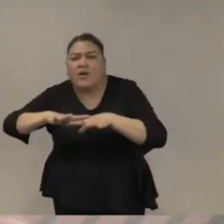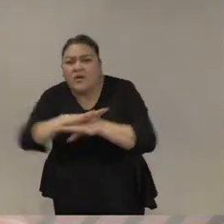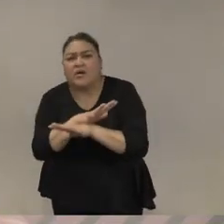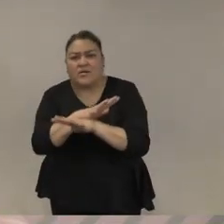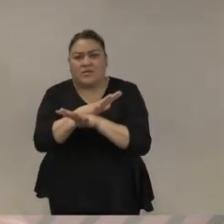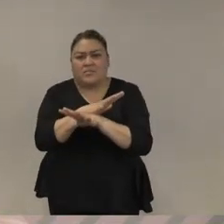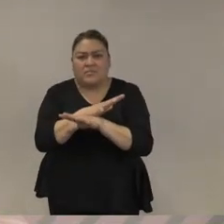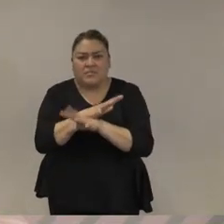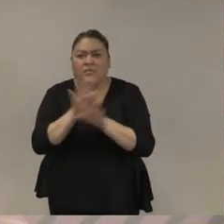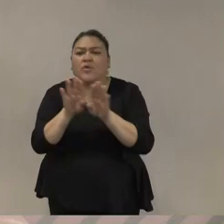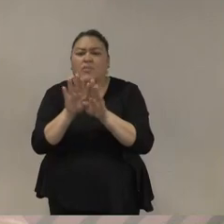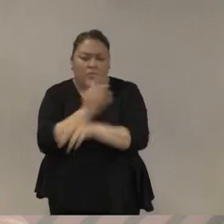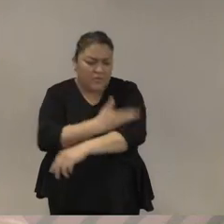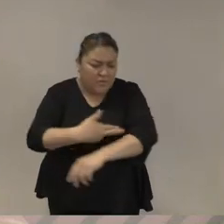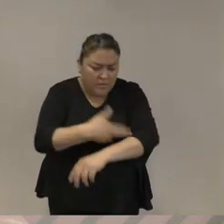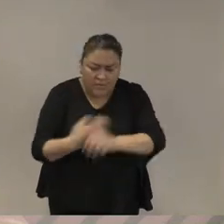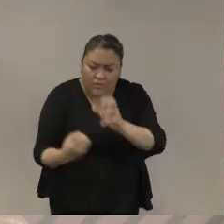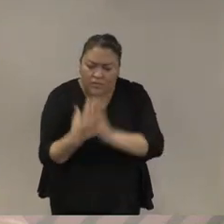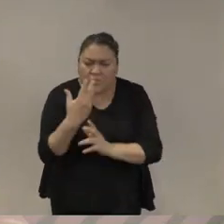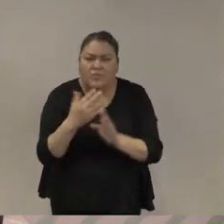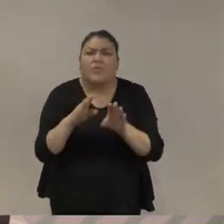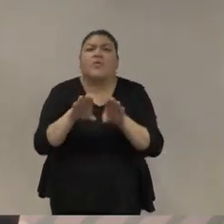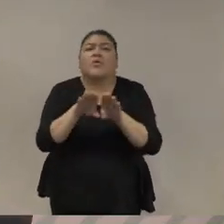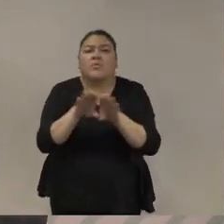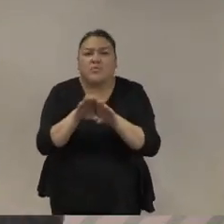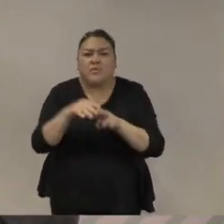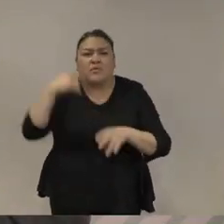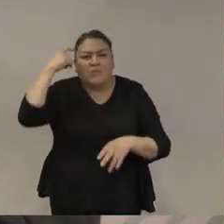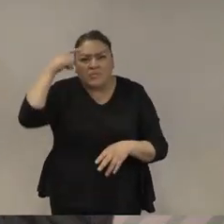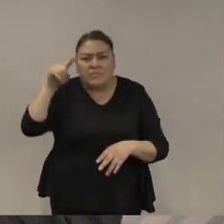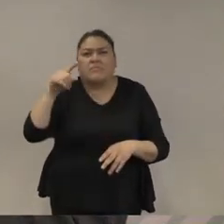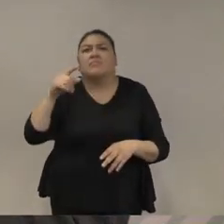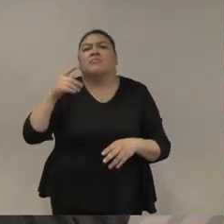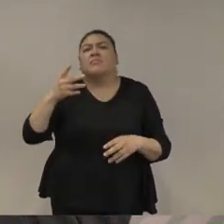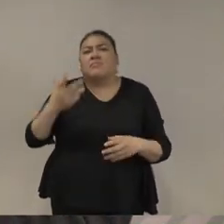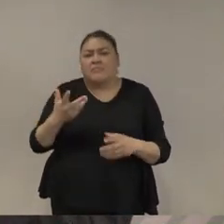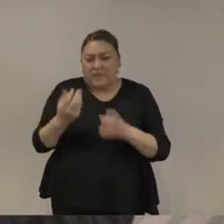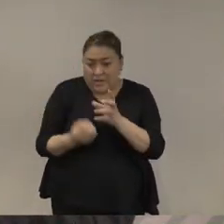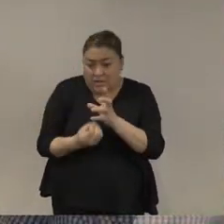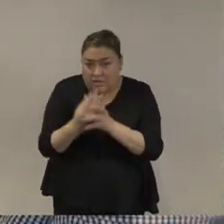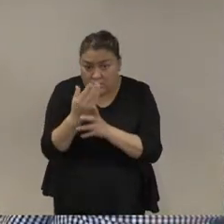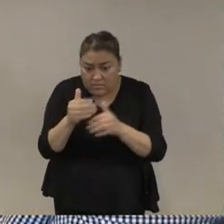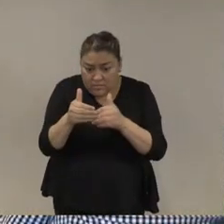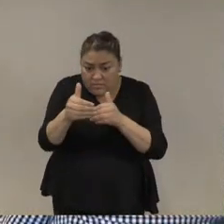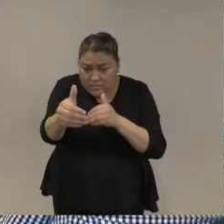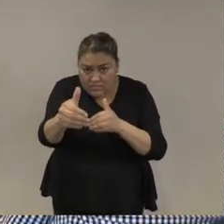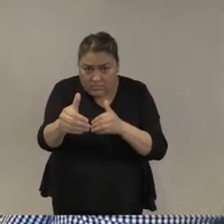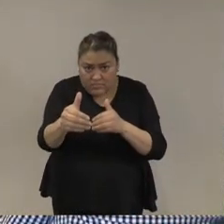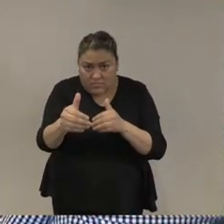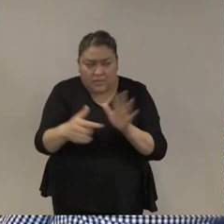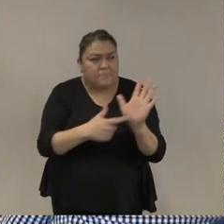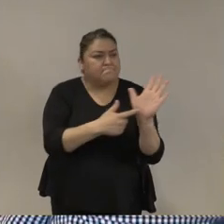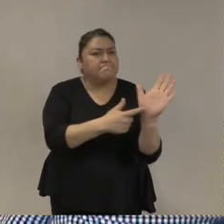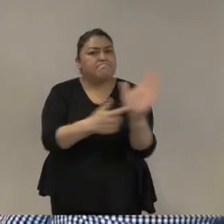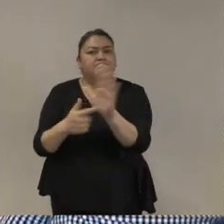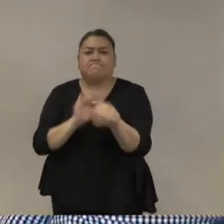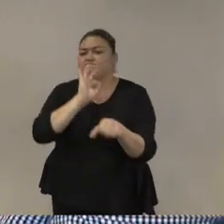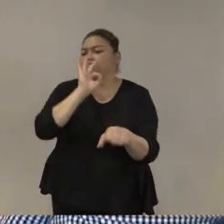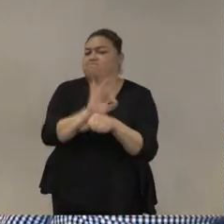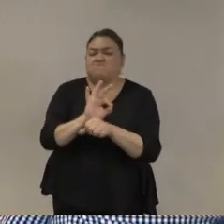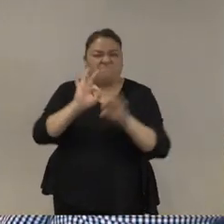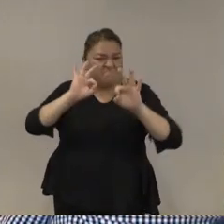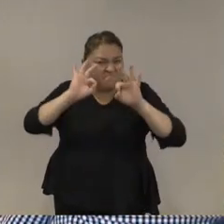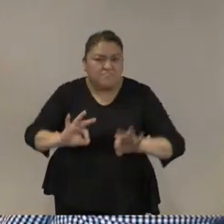que le haga relevante que nos sea relevante a todas y a